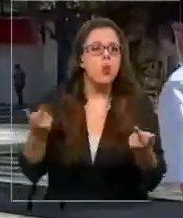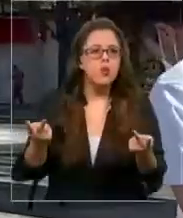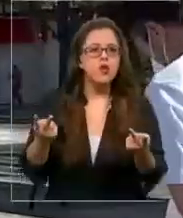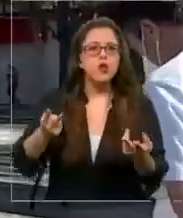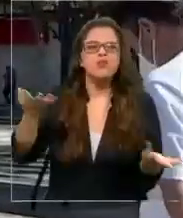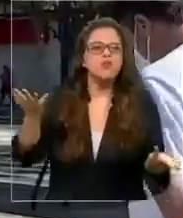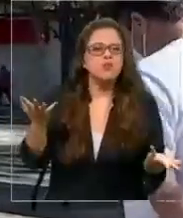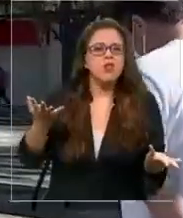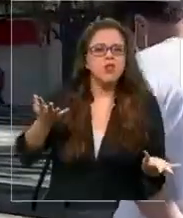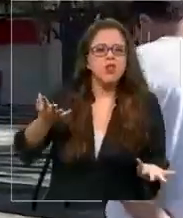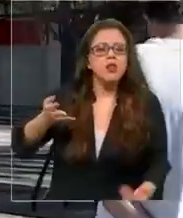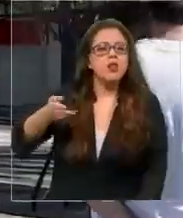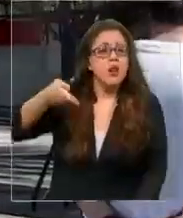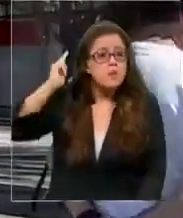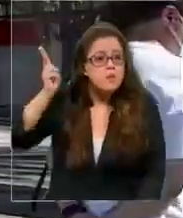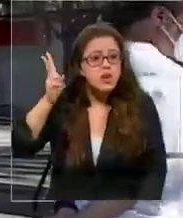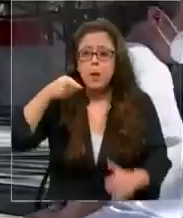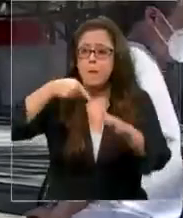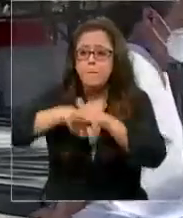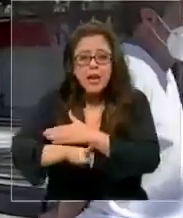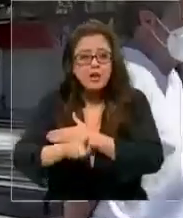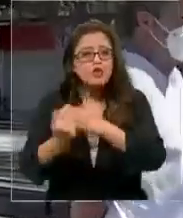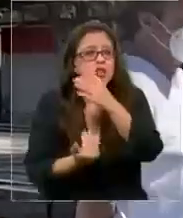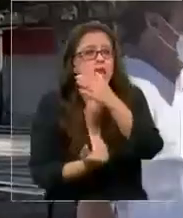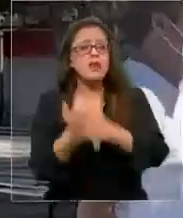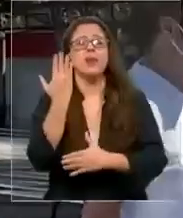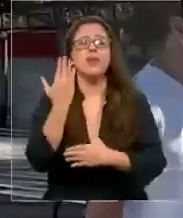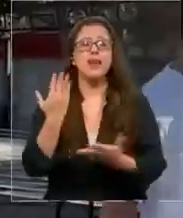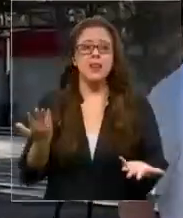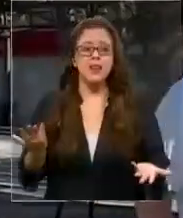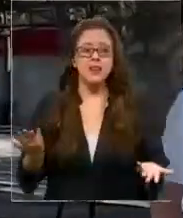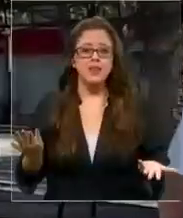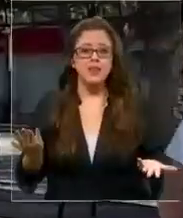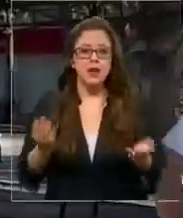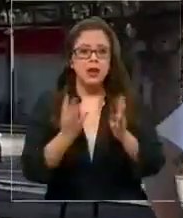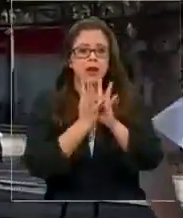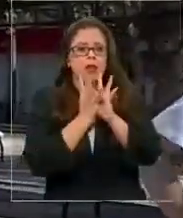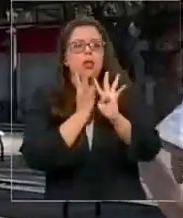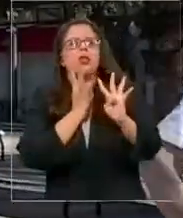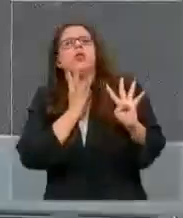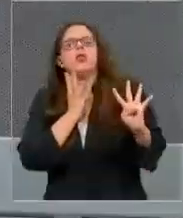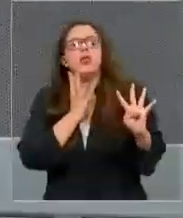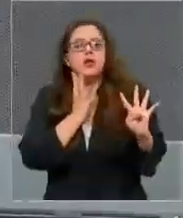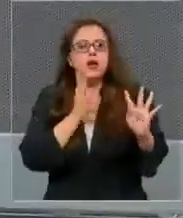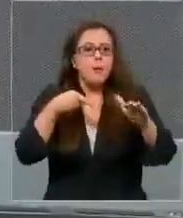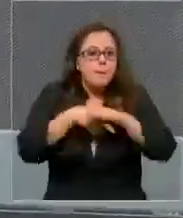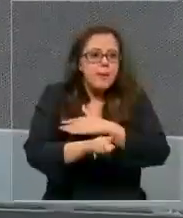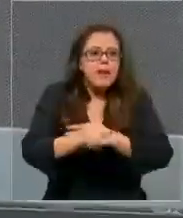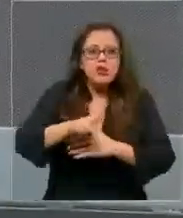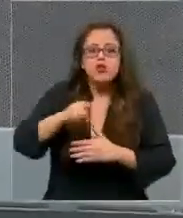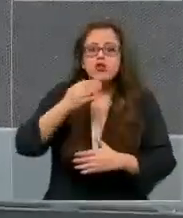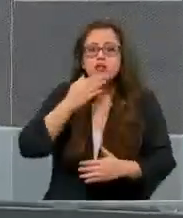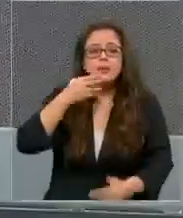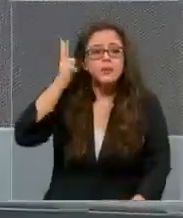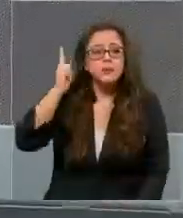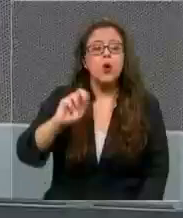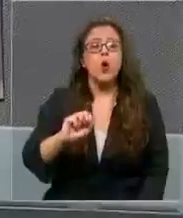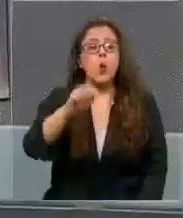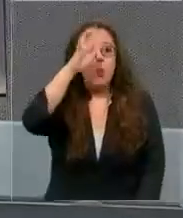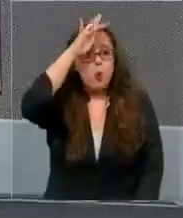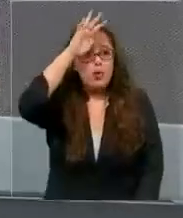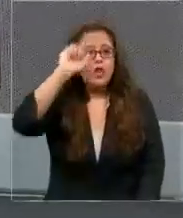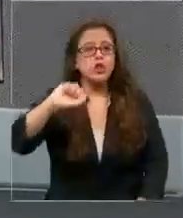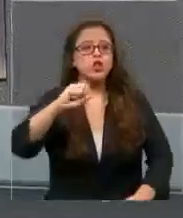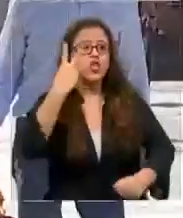y la locomoción colectiva, las micros. Y en las mañanas va lleno el metro, va lleno las micros. Puente Alto ocupa el segundo